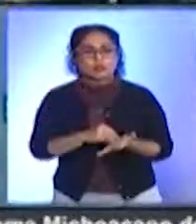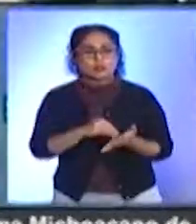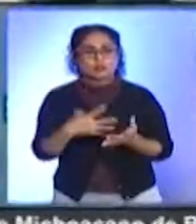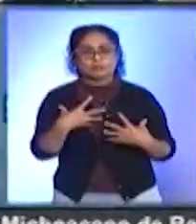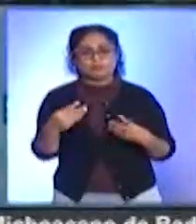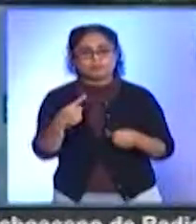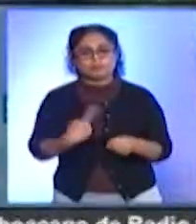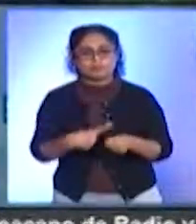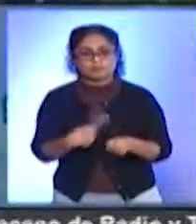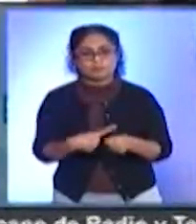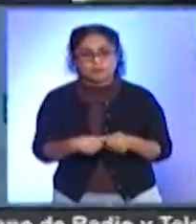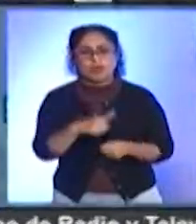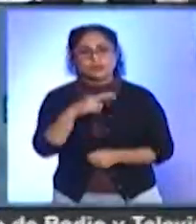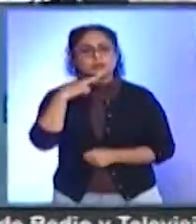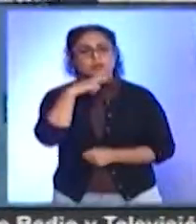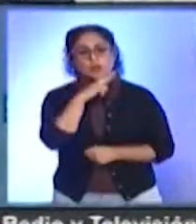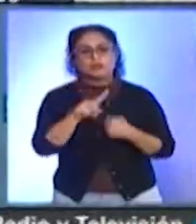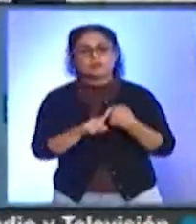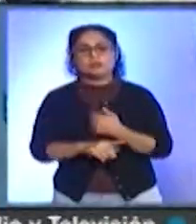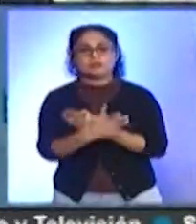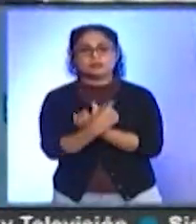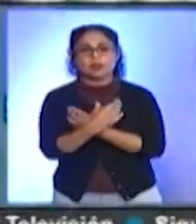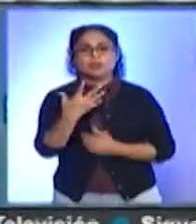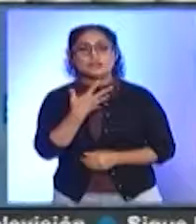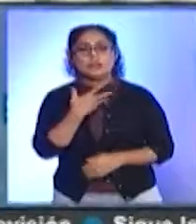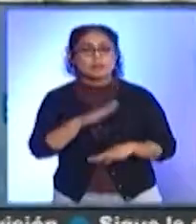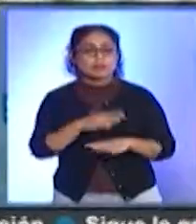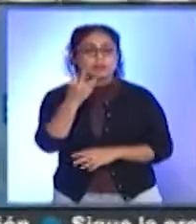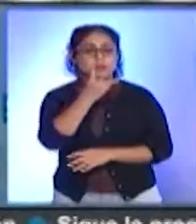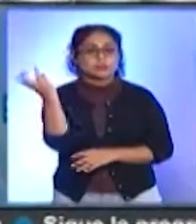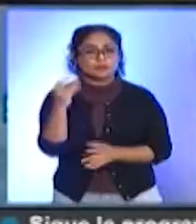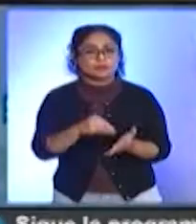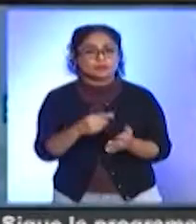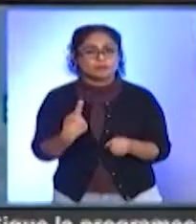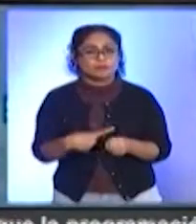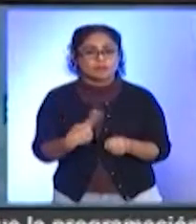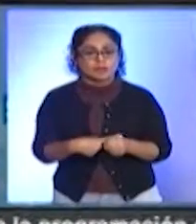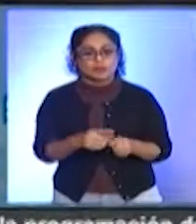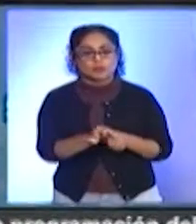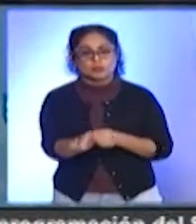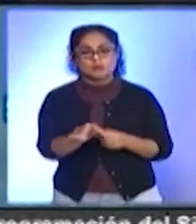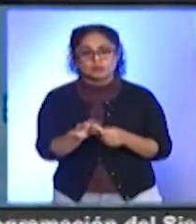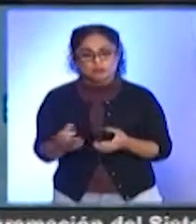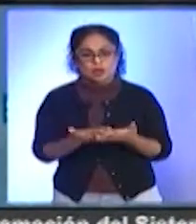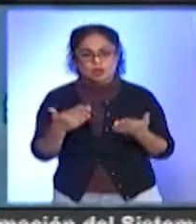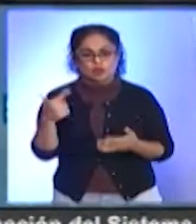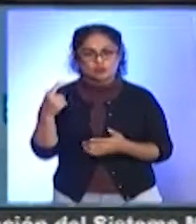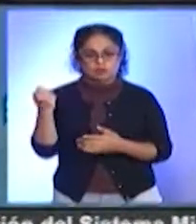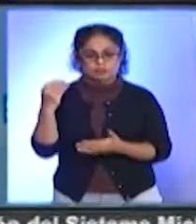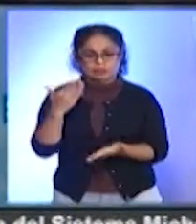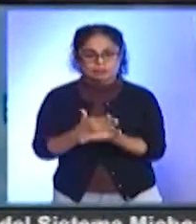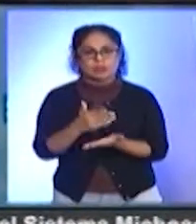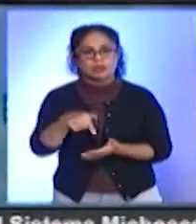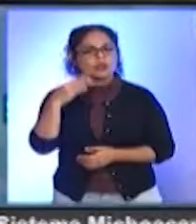En tanto, las jurisdicciones de Zamora y Zitácuaro mantienen más de 300 casos activos. Por municipio, al corte del 12 de septiembre, Morelia